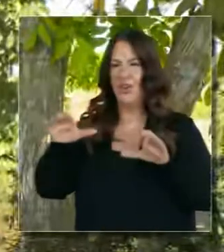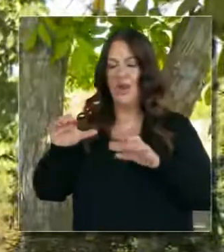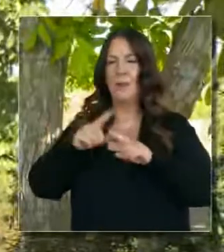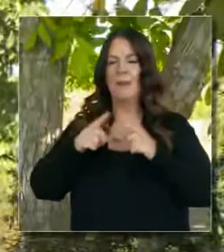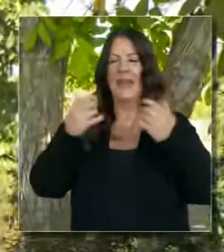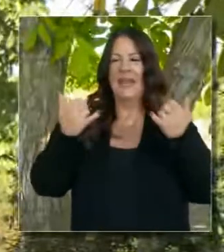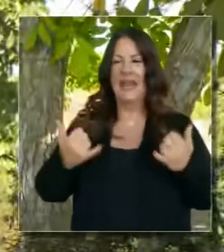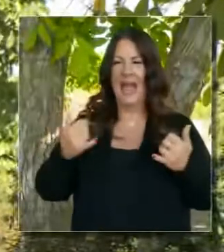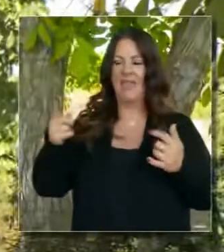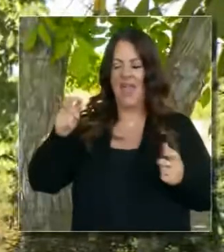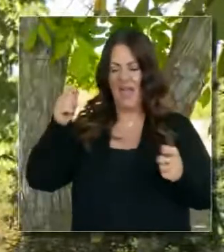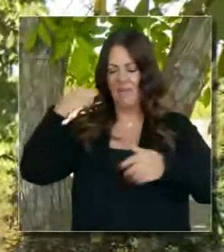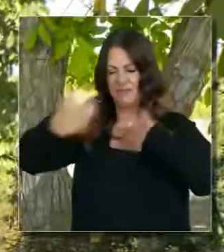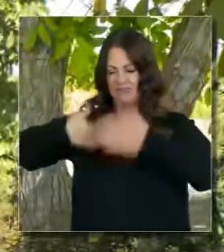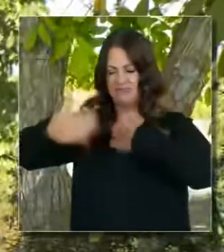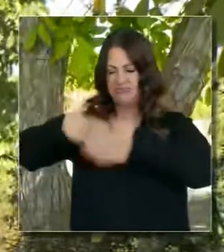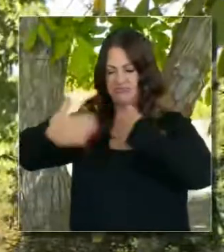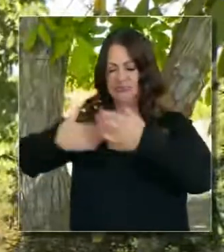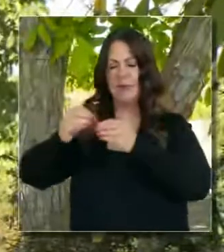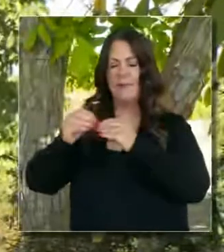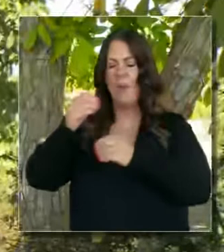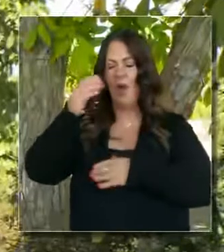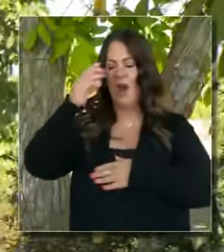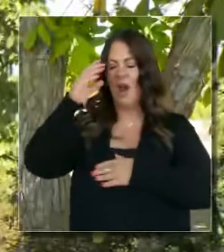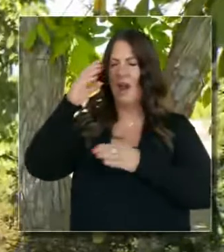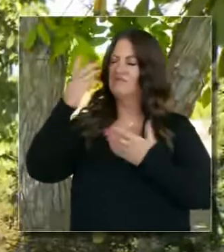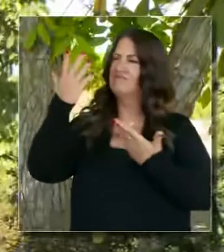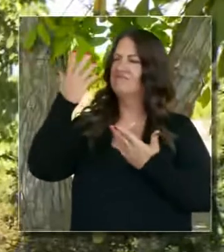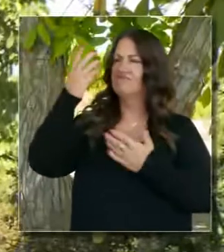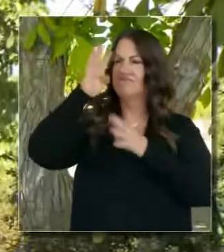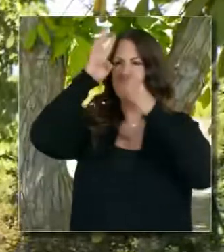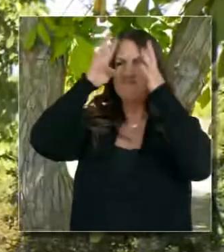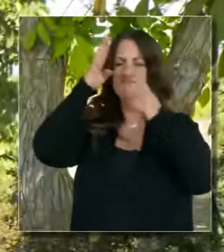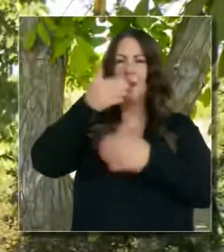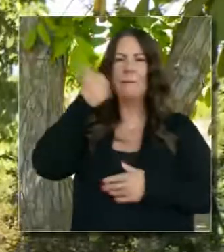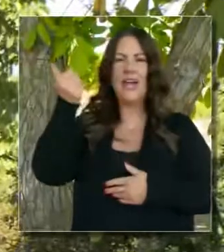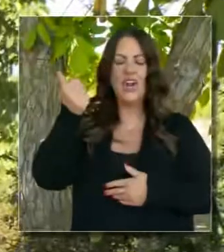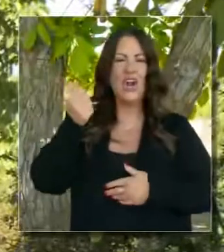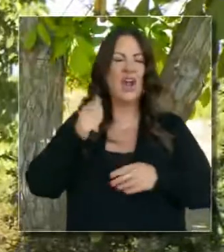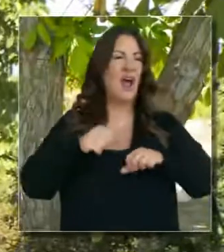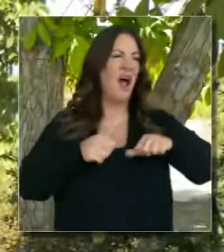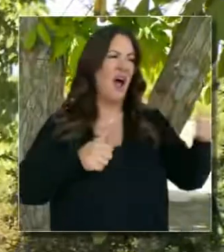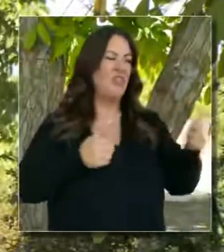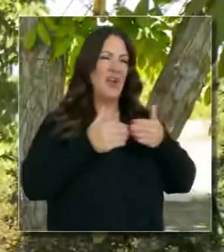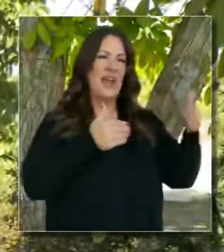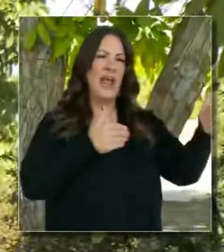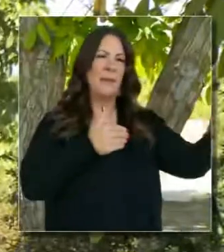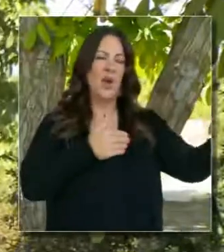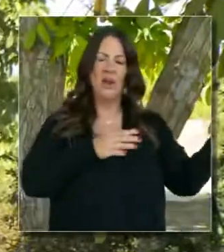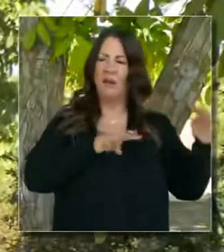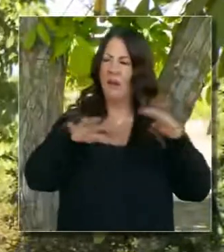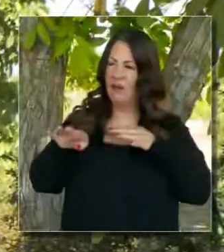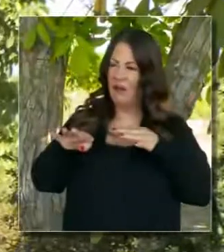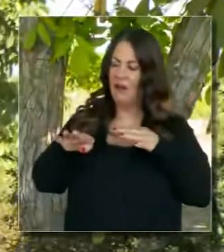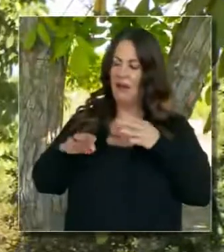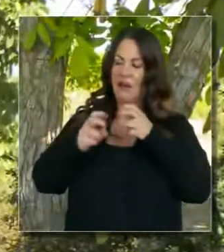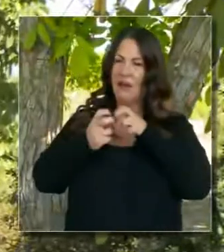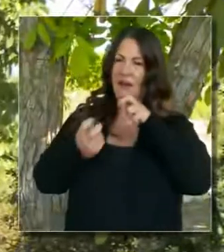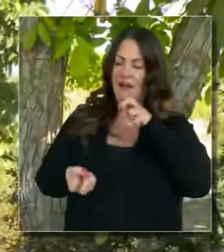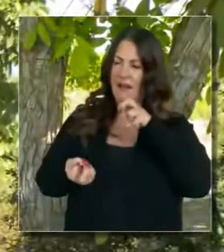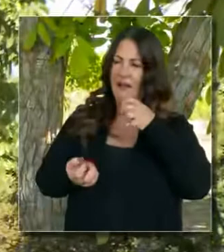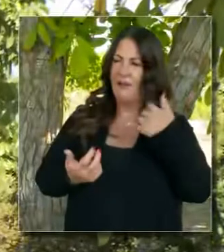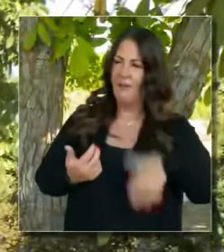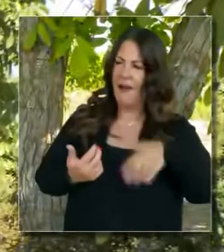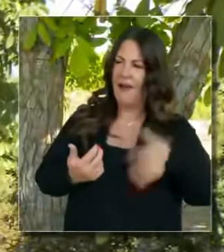marginalizados. Y ahora están prestando atención. Y no solo están prestando atención, sino que están comenzando a educar a sus vecinos aquí en la